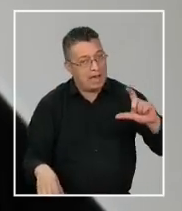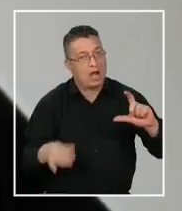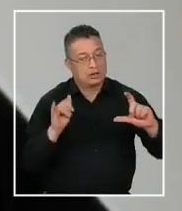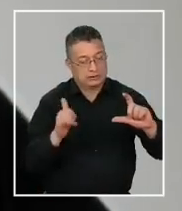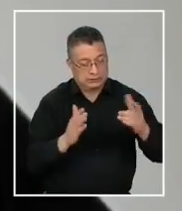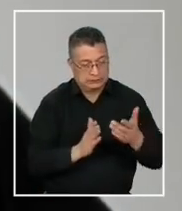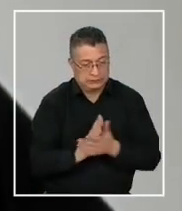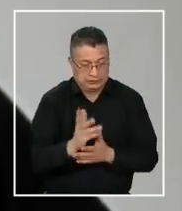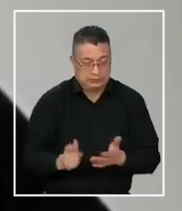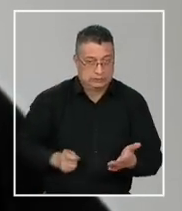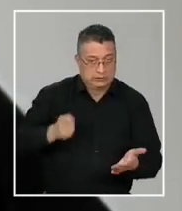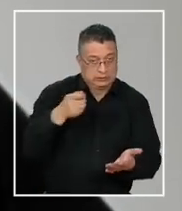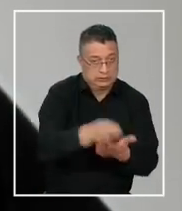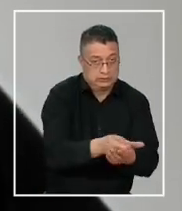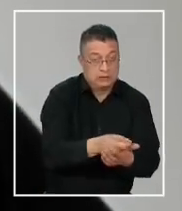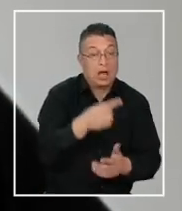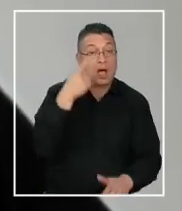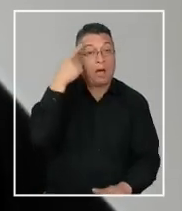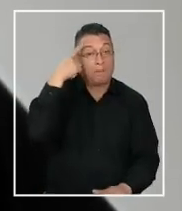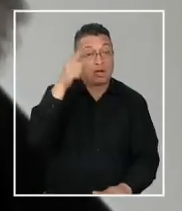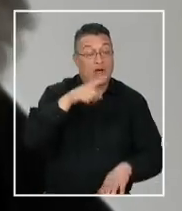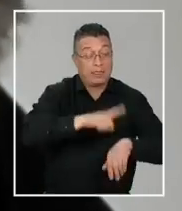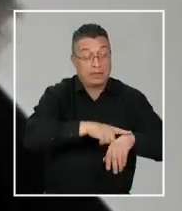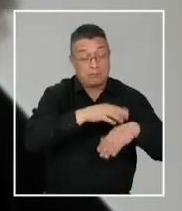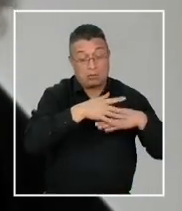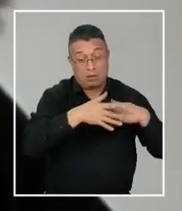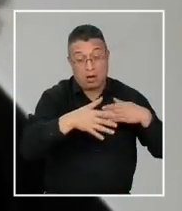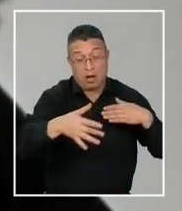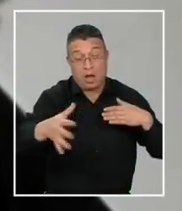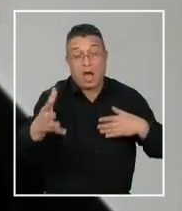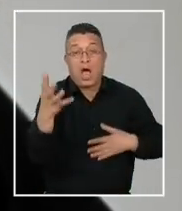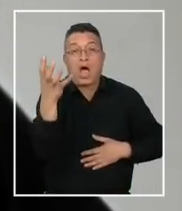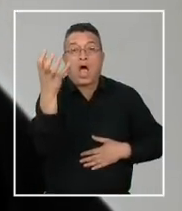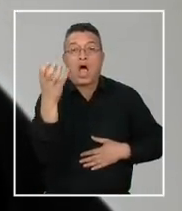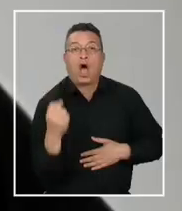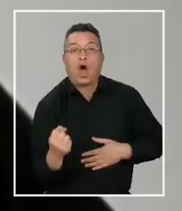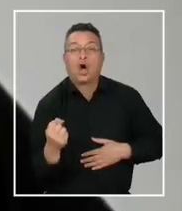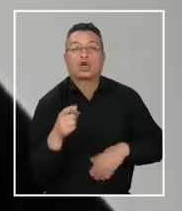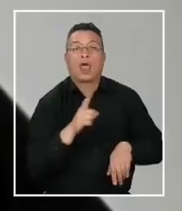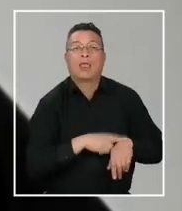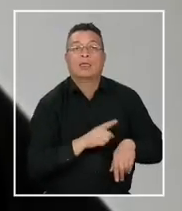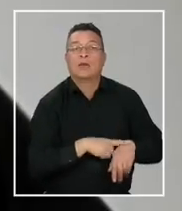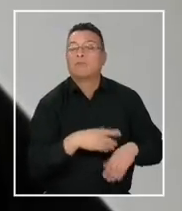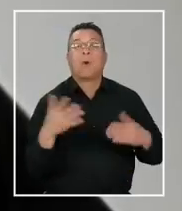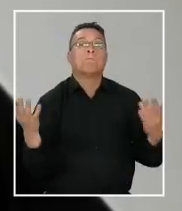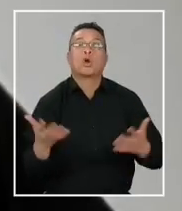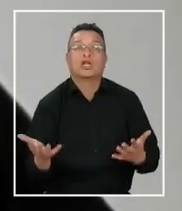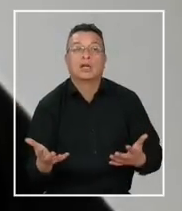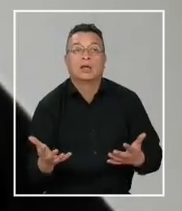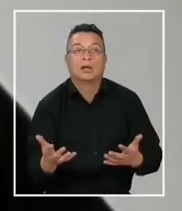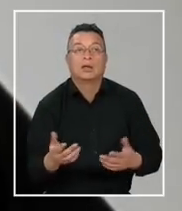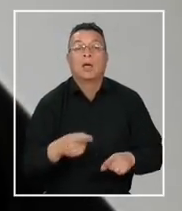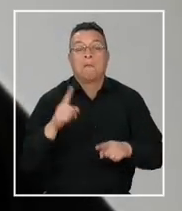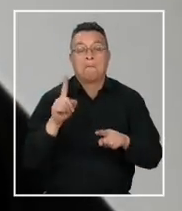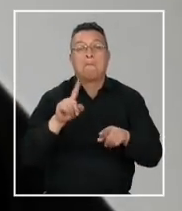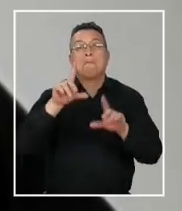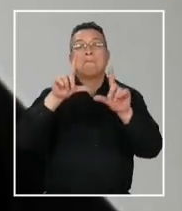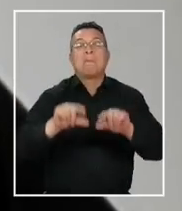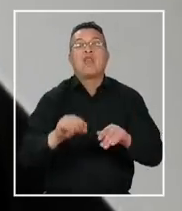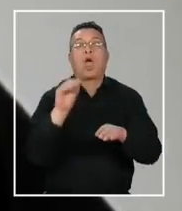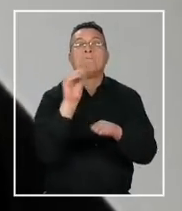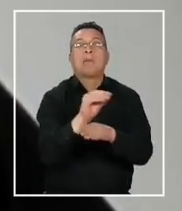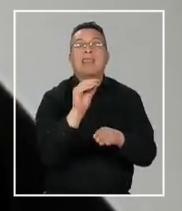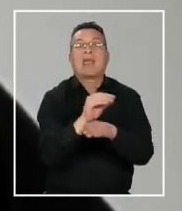inicio, tú vas ahorrando sistemáticamente a través del tiempo porque tiene menos mantenciones,